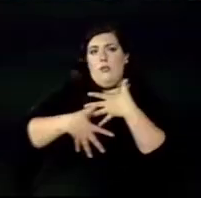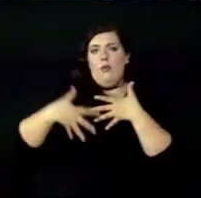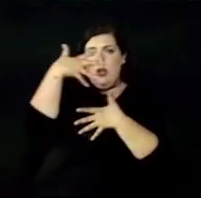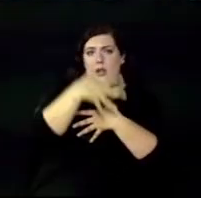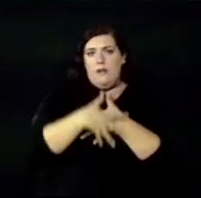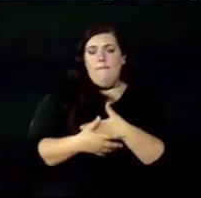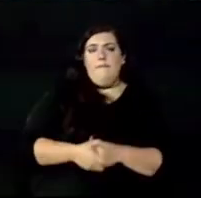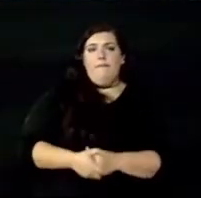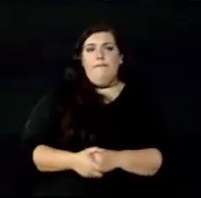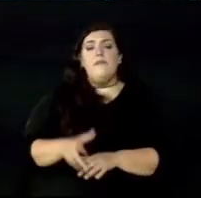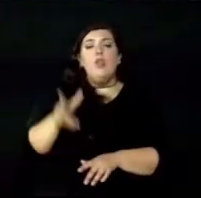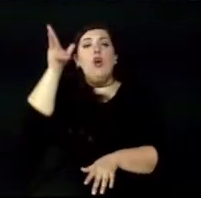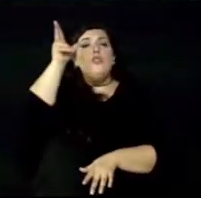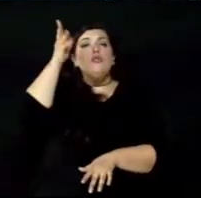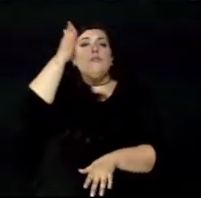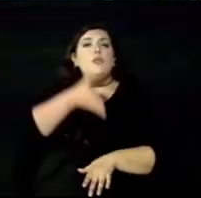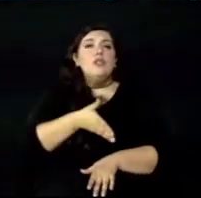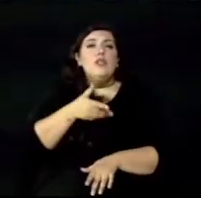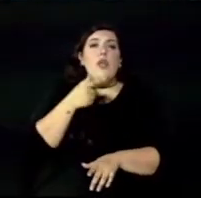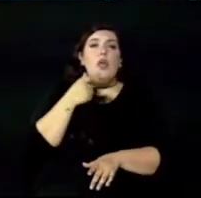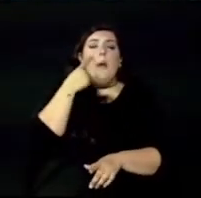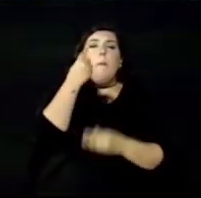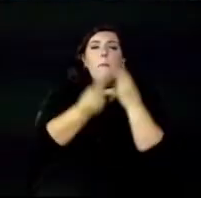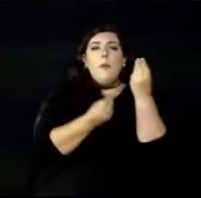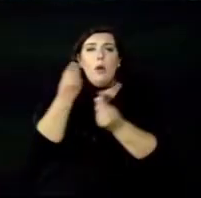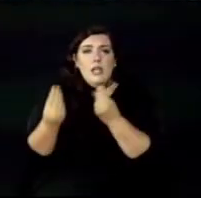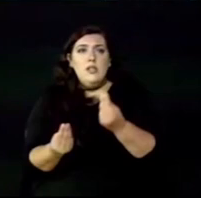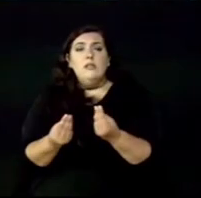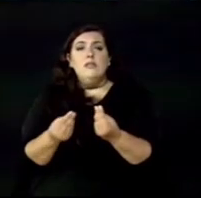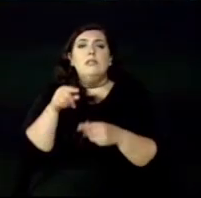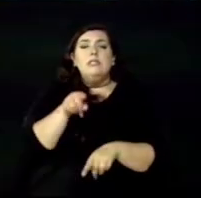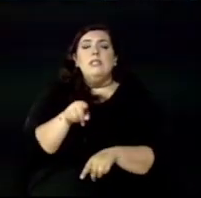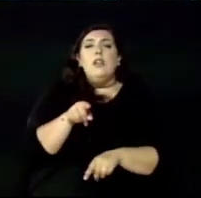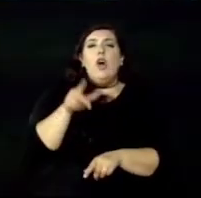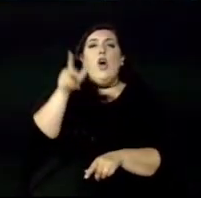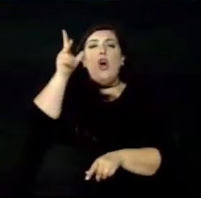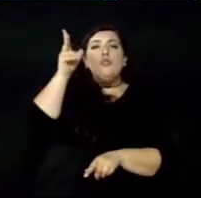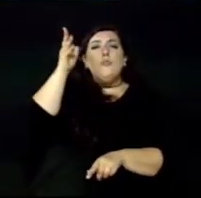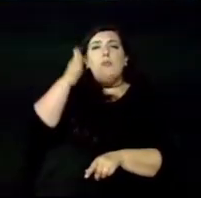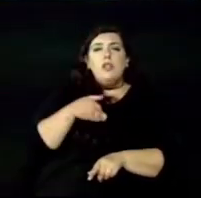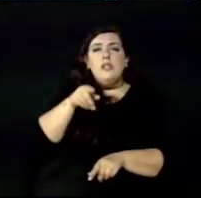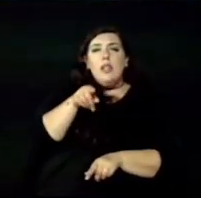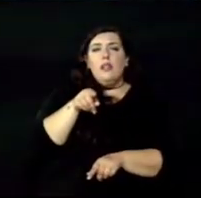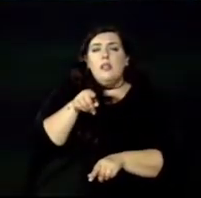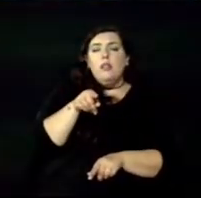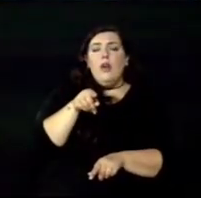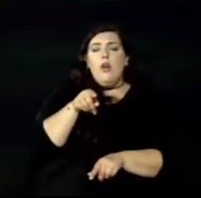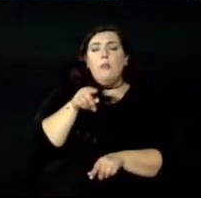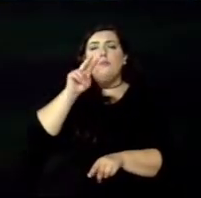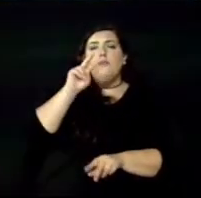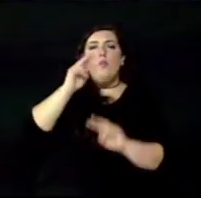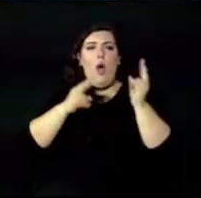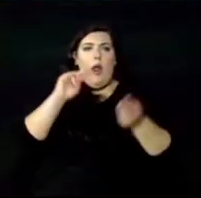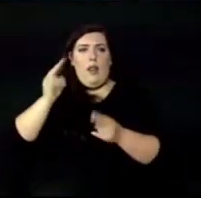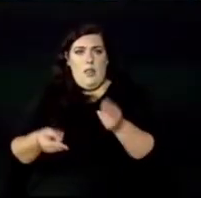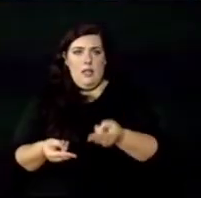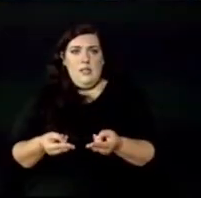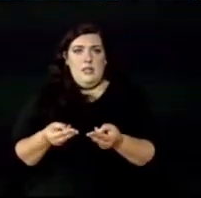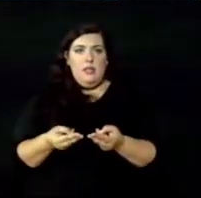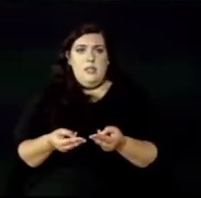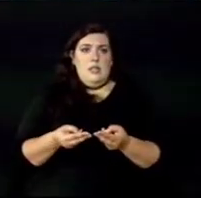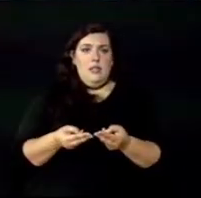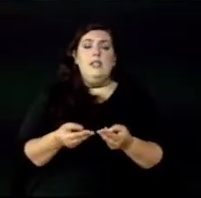población tuvimos más de 32% de mortandad y creo que además las mujeres fueron las más